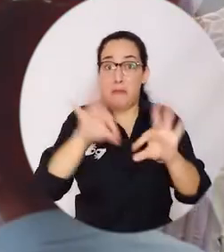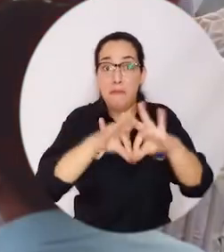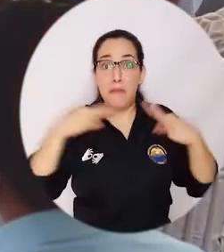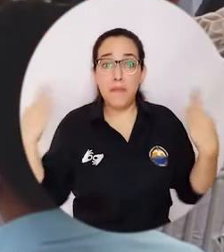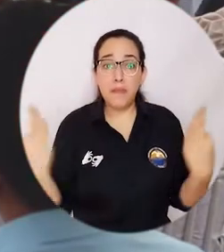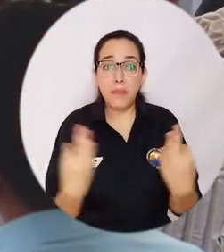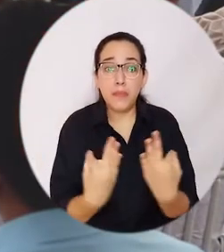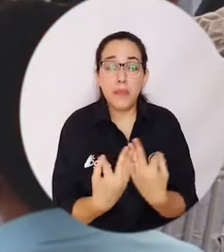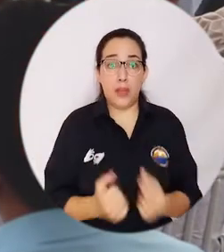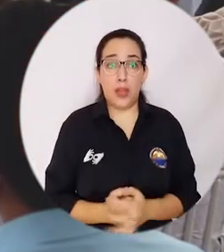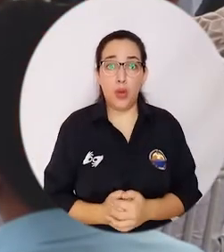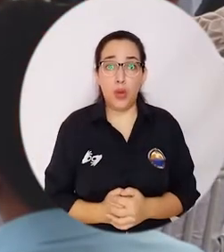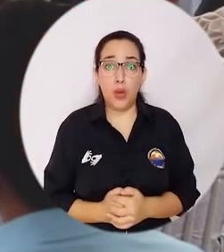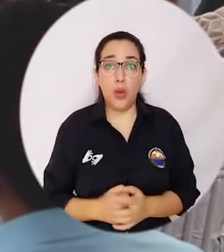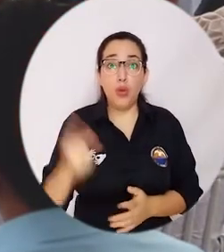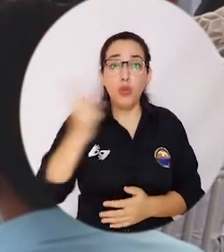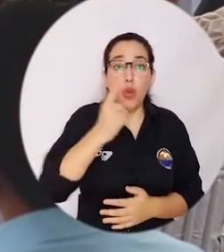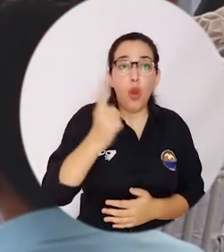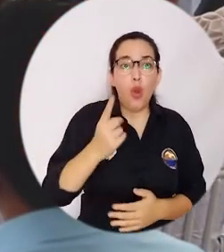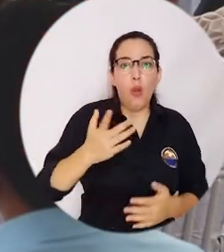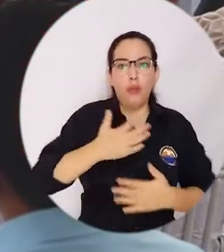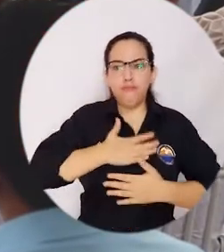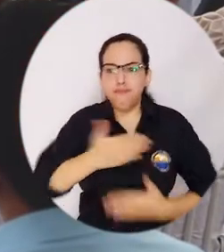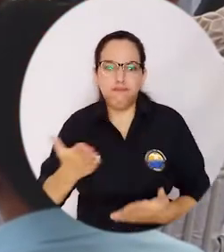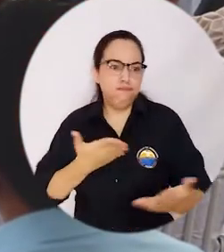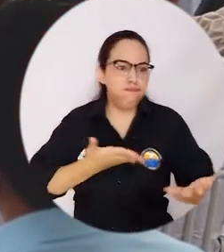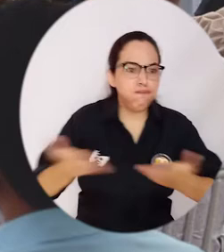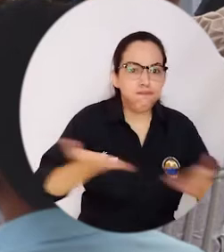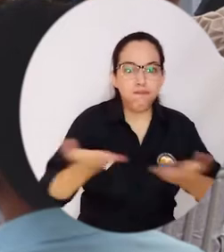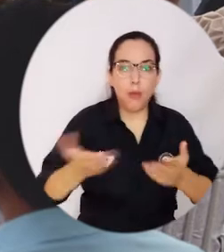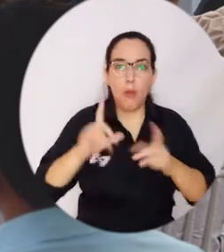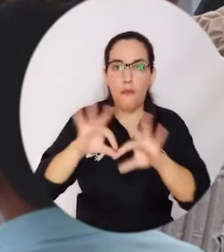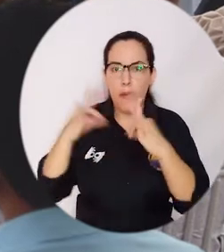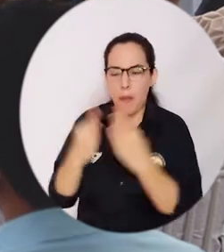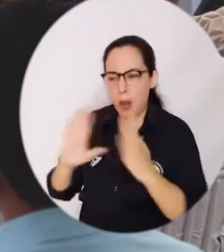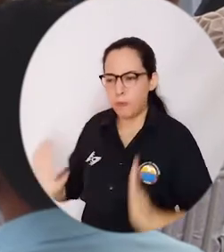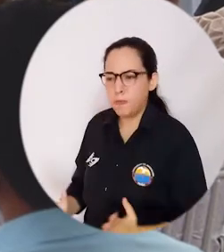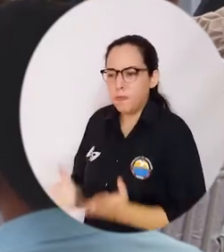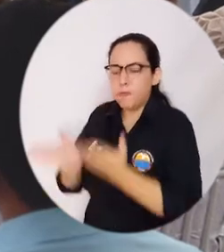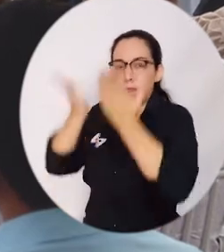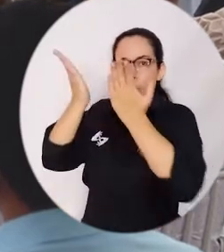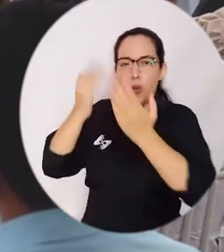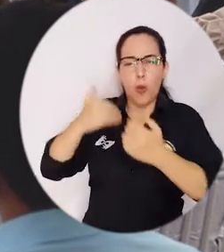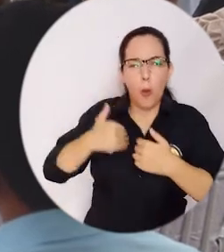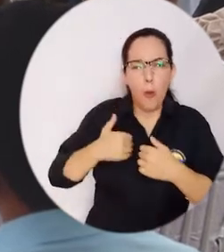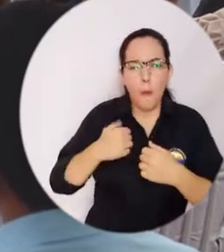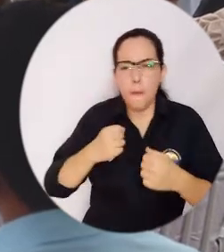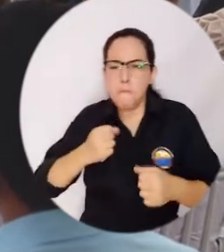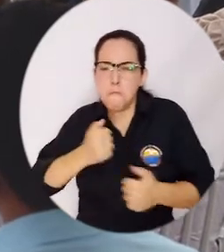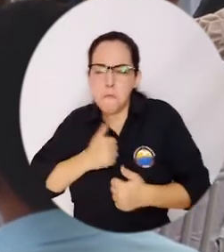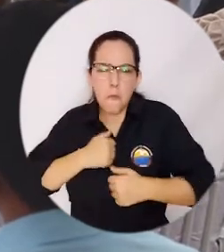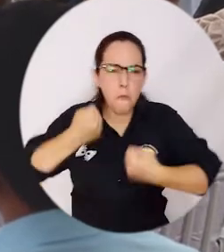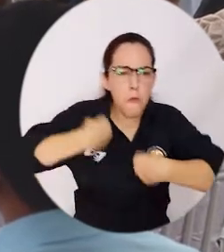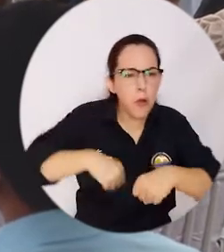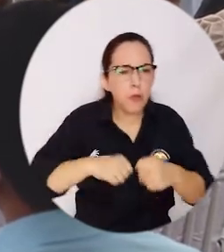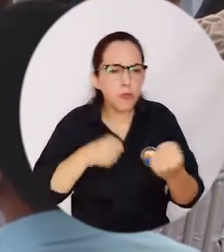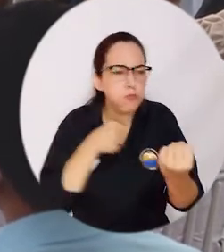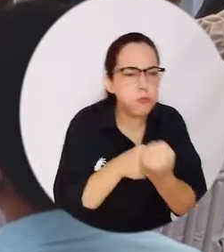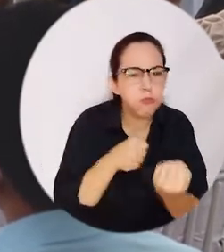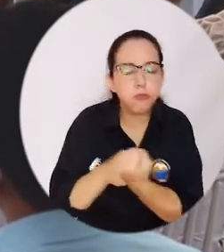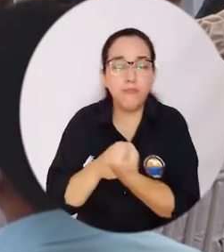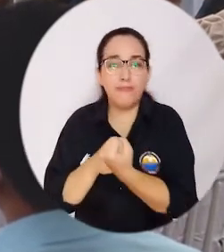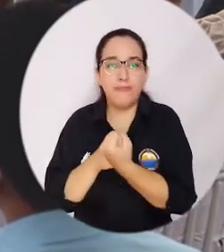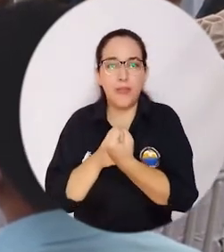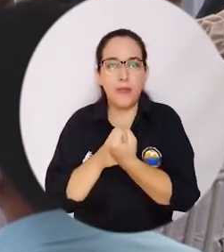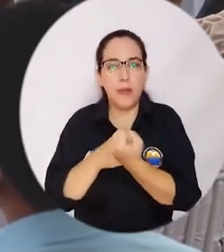Estos compañeros, estos familiares suyos, que no solamente sirvieron y dieron lo mejor de sí para levantar sus familias, para dar lo